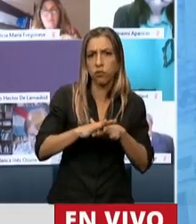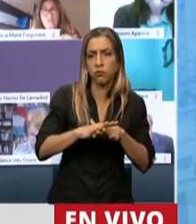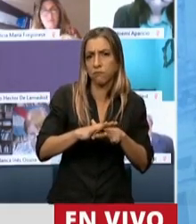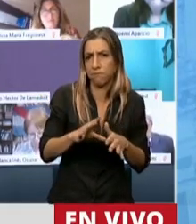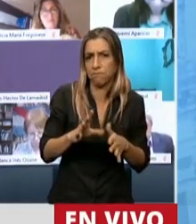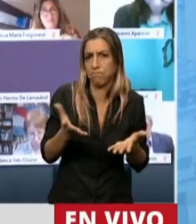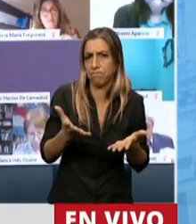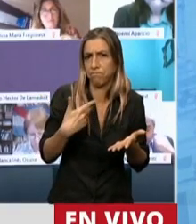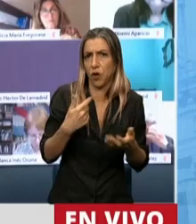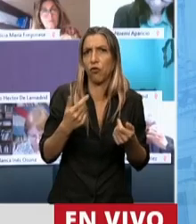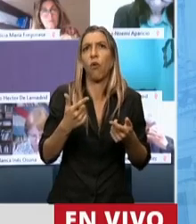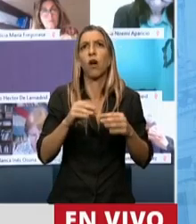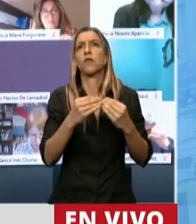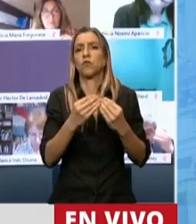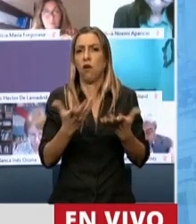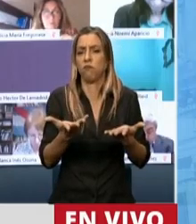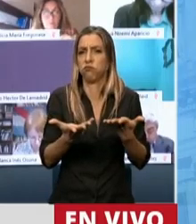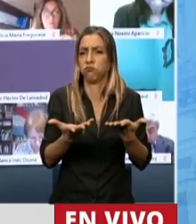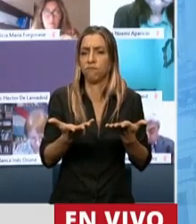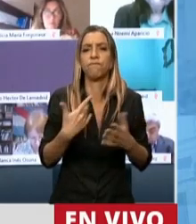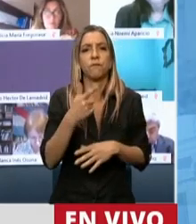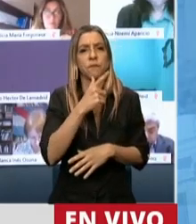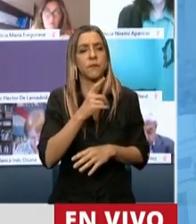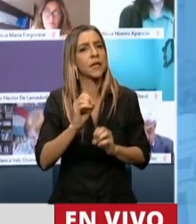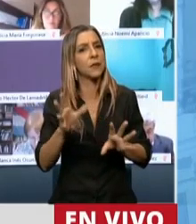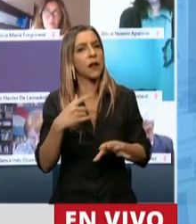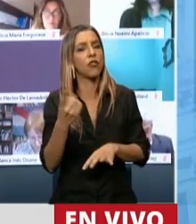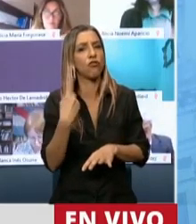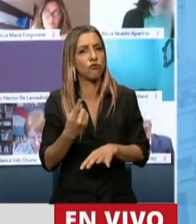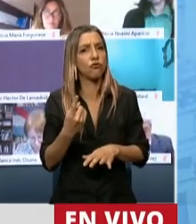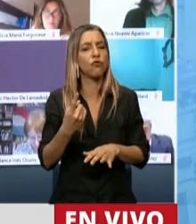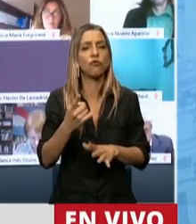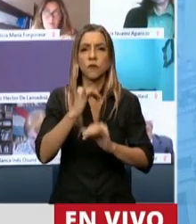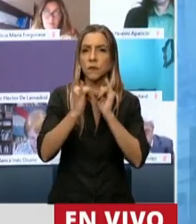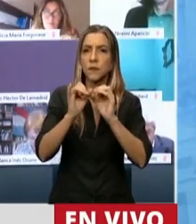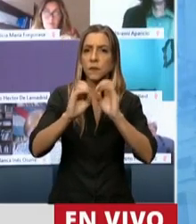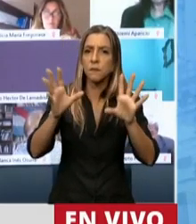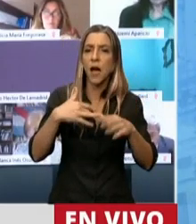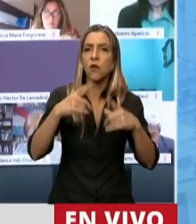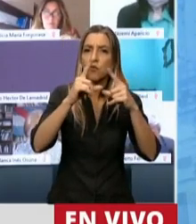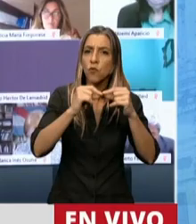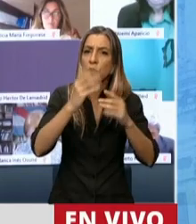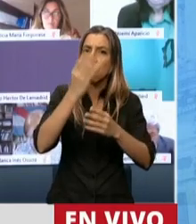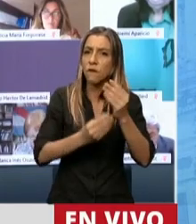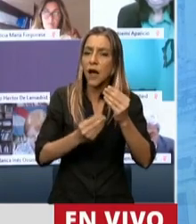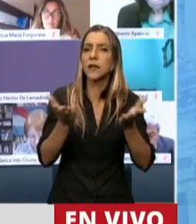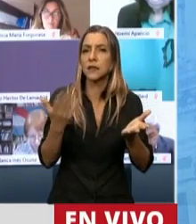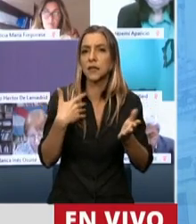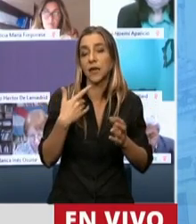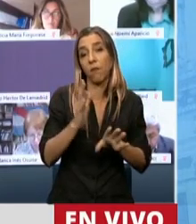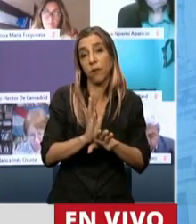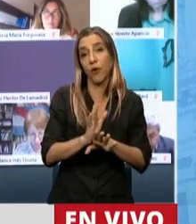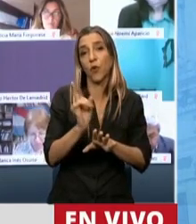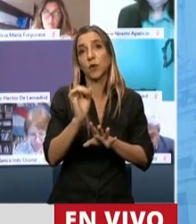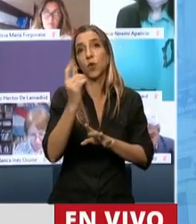econométrico en ese sentido. Me parece mal que estemos justificando mal, numéricamente, rándole un cero o un poco más de un cero,